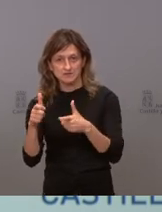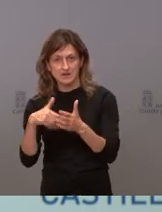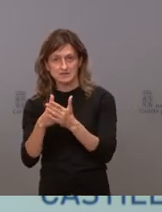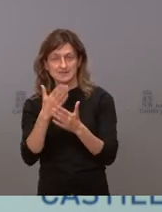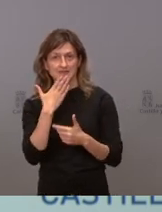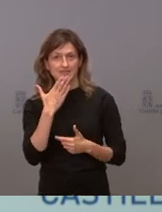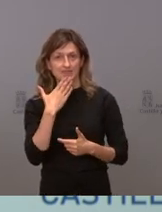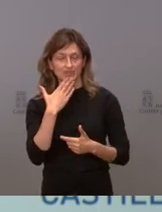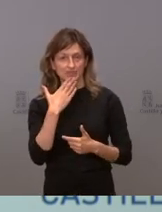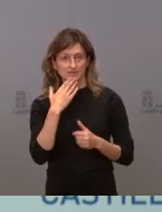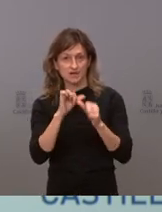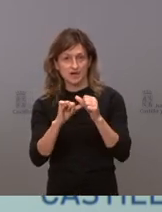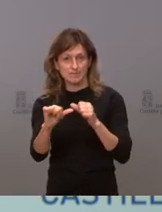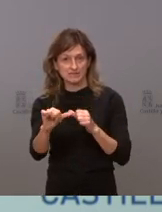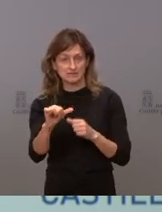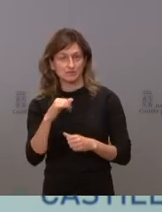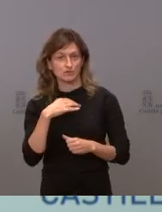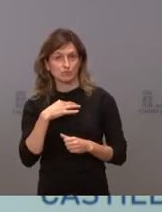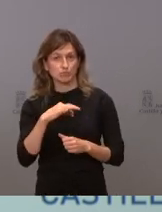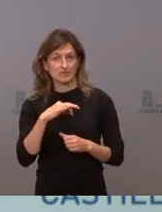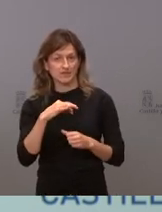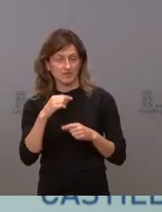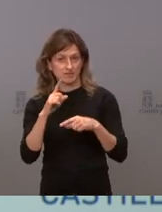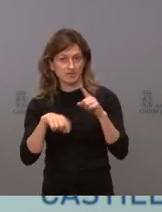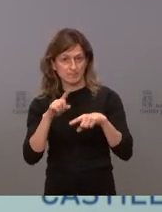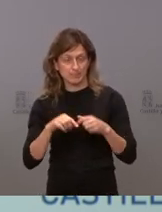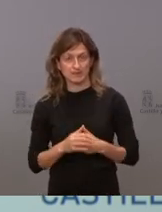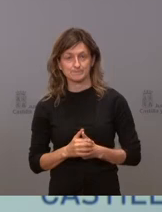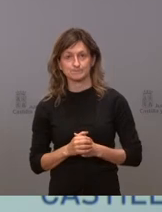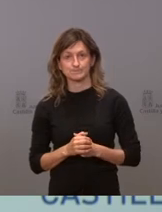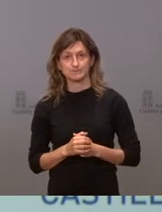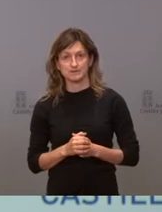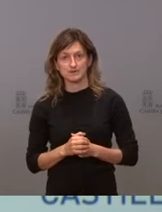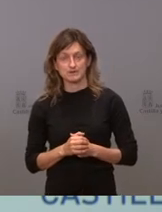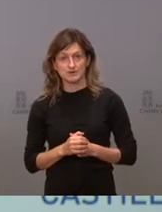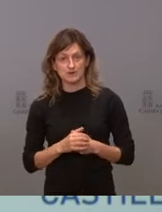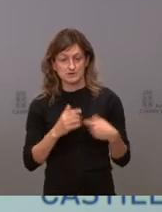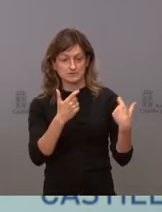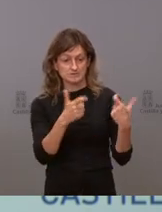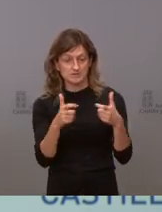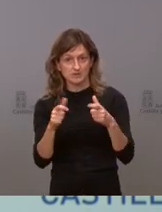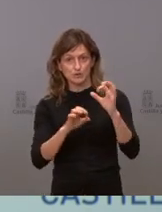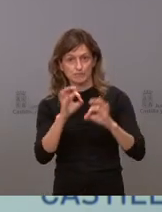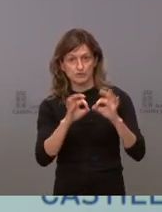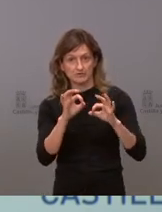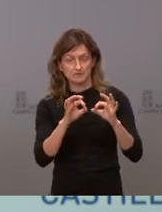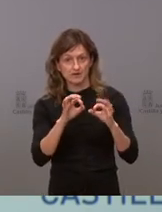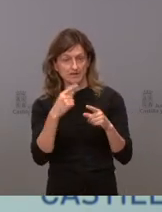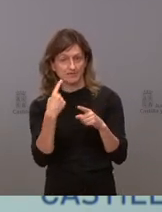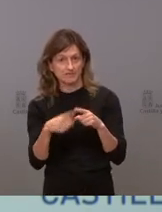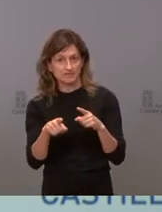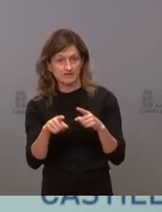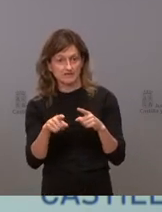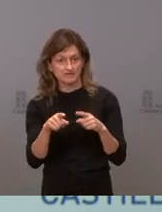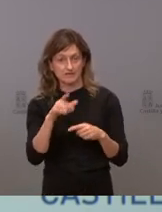edad a partir de la cual se puede dar de manera indiscriminada y que en esos grupos etarios nuestros porcentajes no son los mismos que los porcentajes